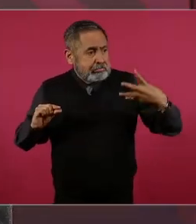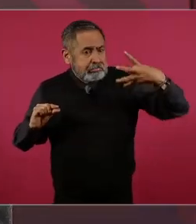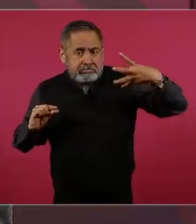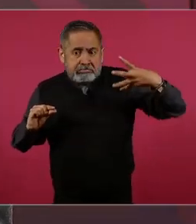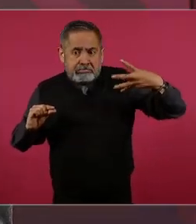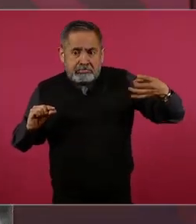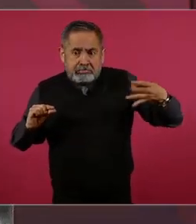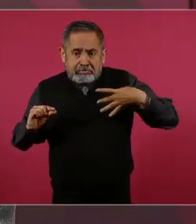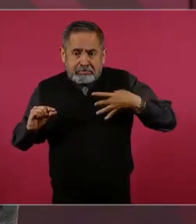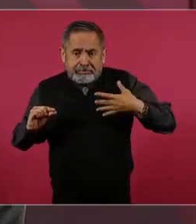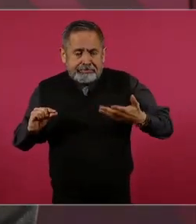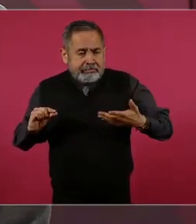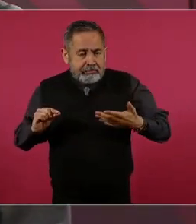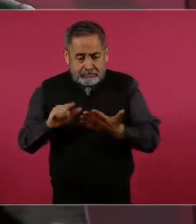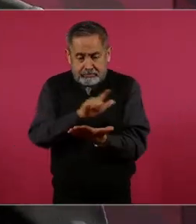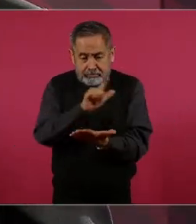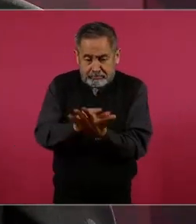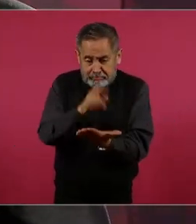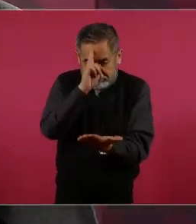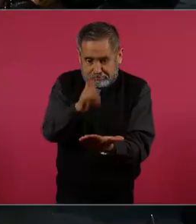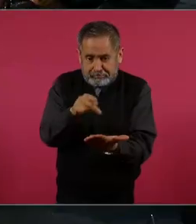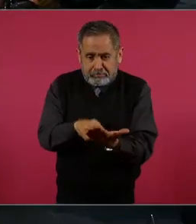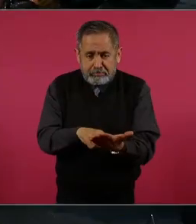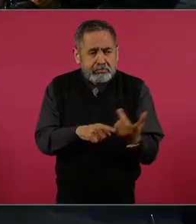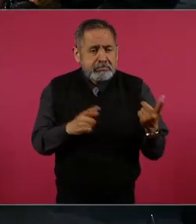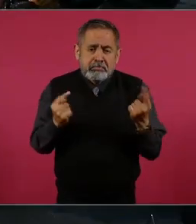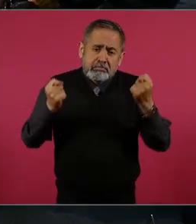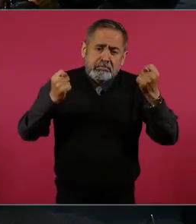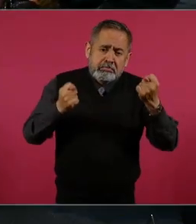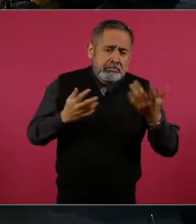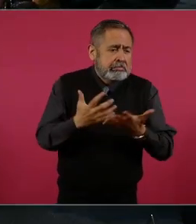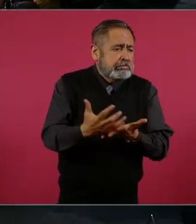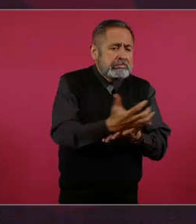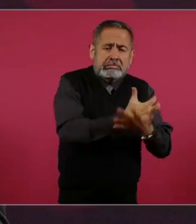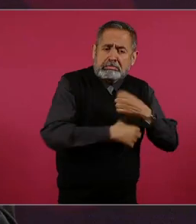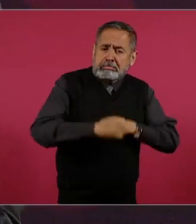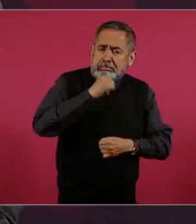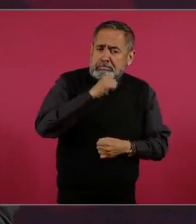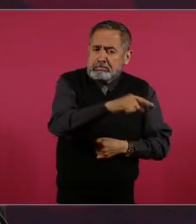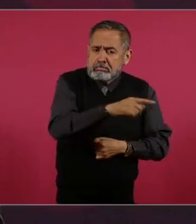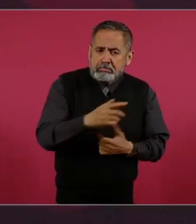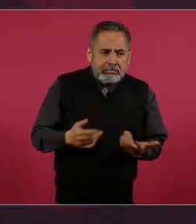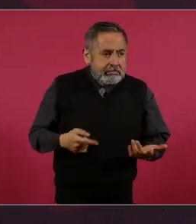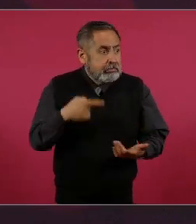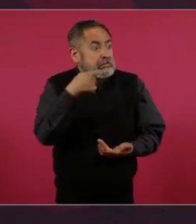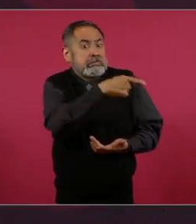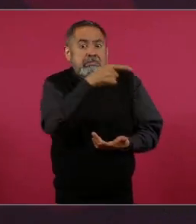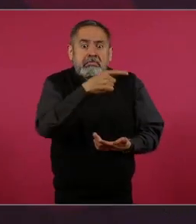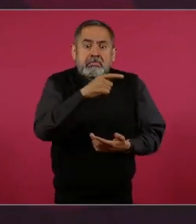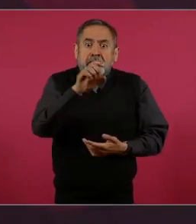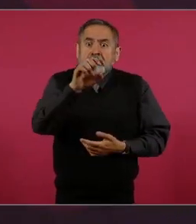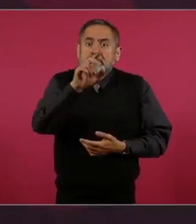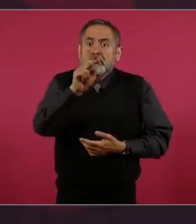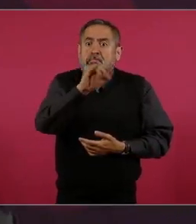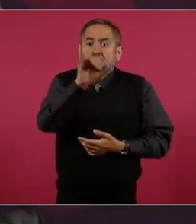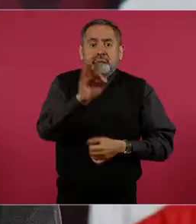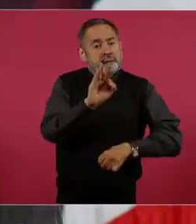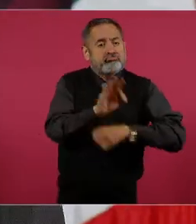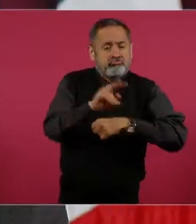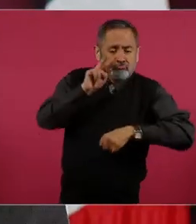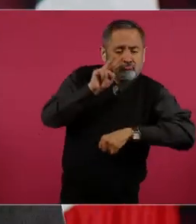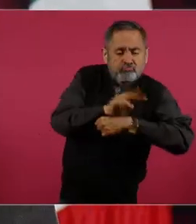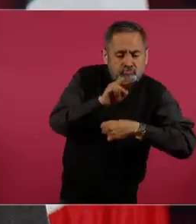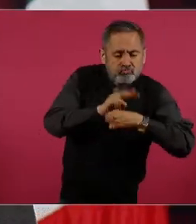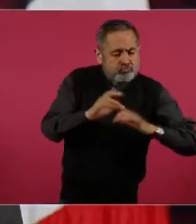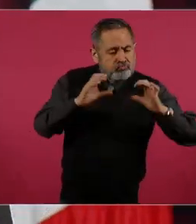y está prohibido en la Constitución y ellos se supone que son los guardianes